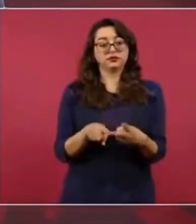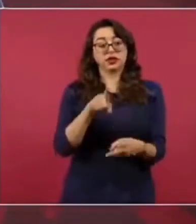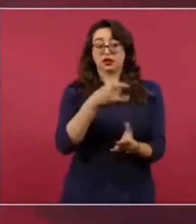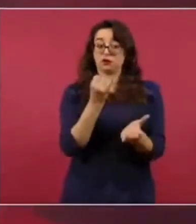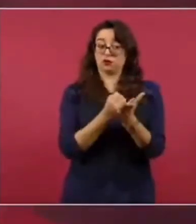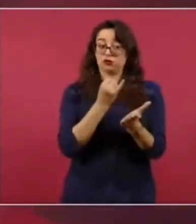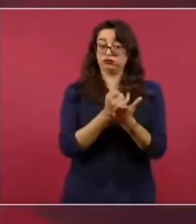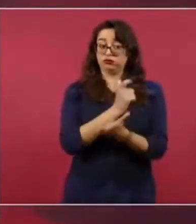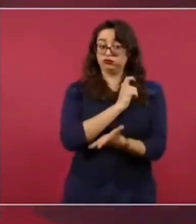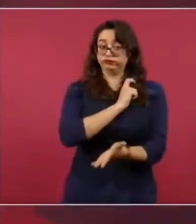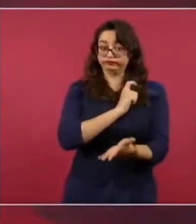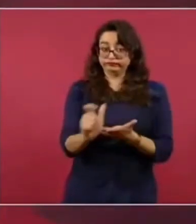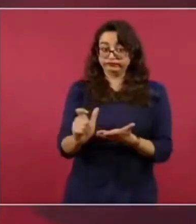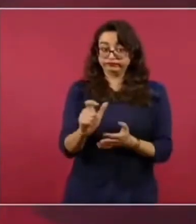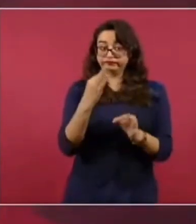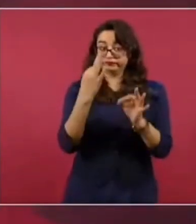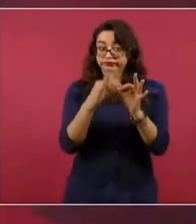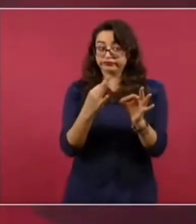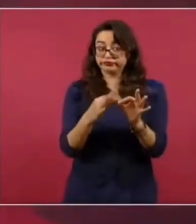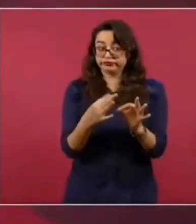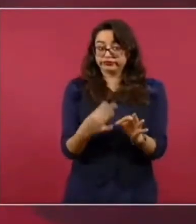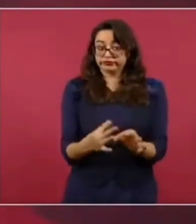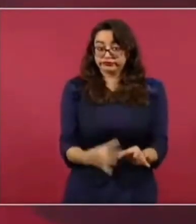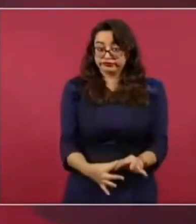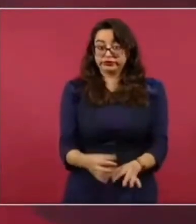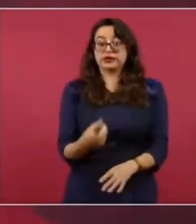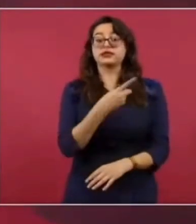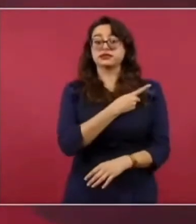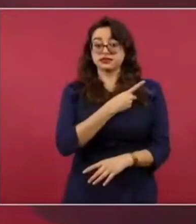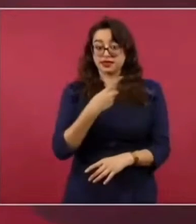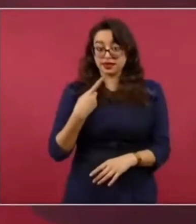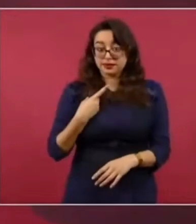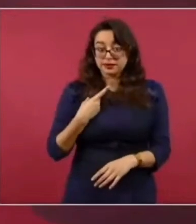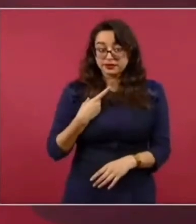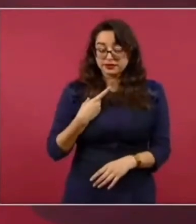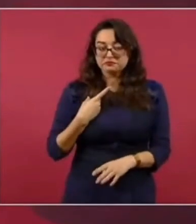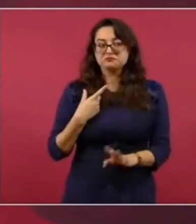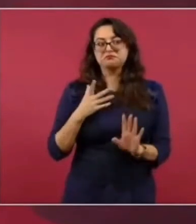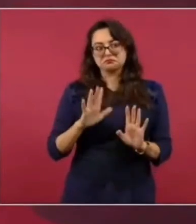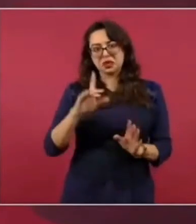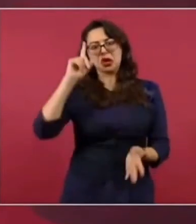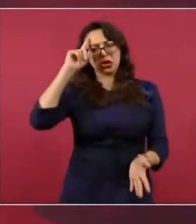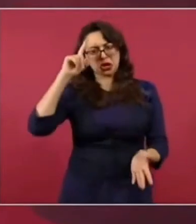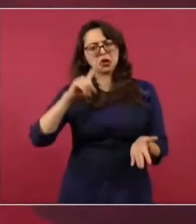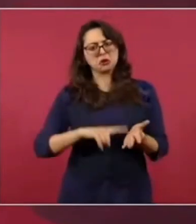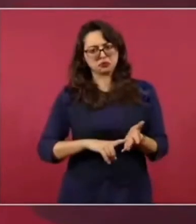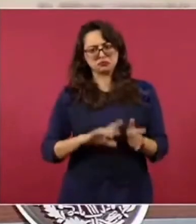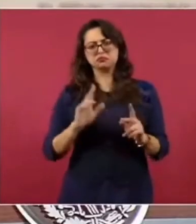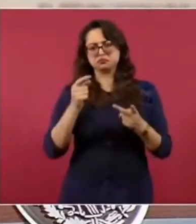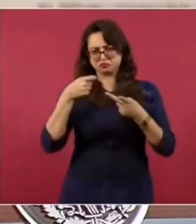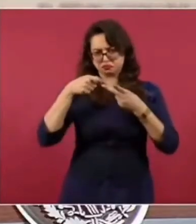de sus impuestos. Eso creo que también se está cumpliendo.